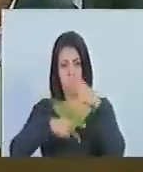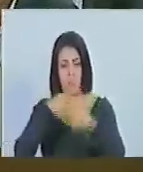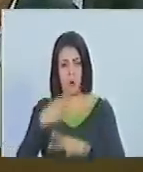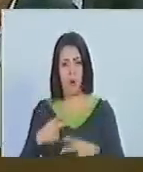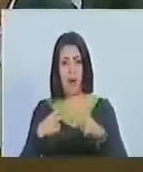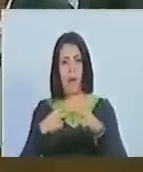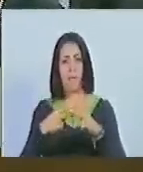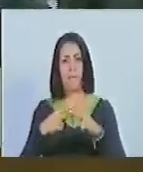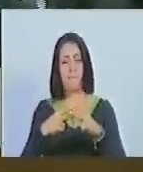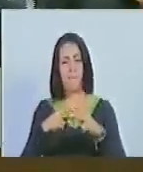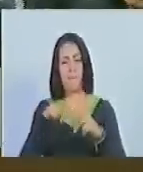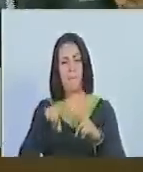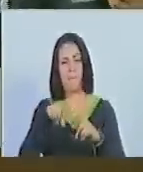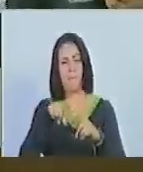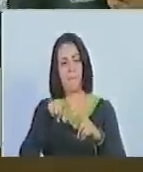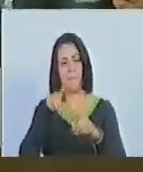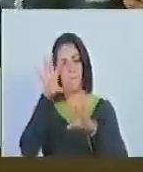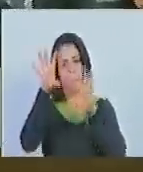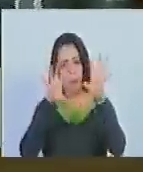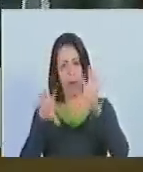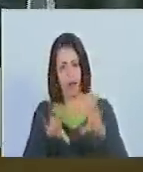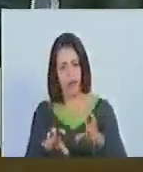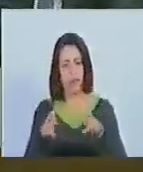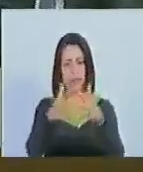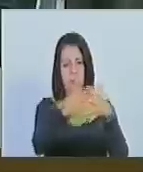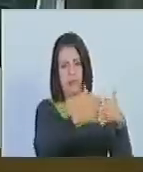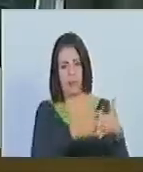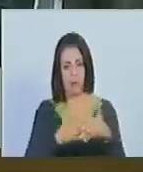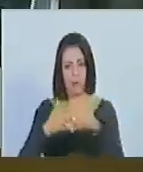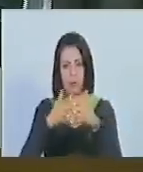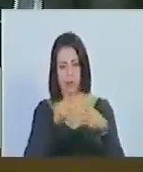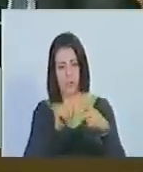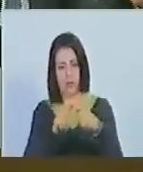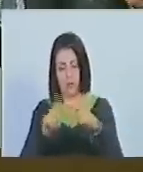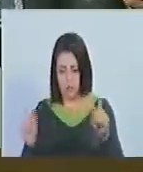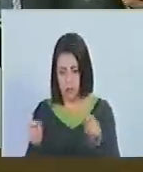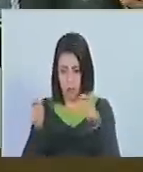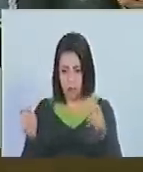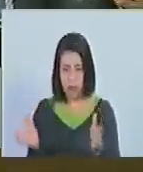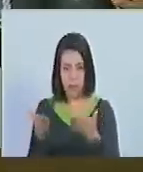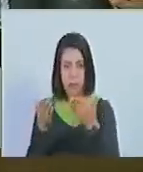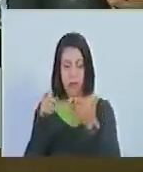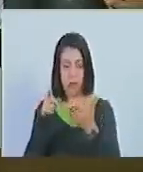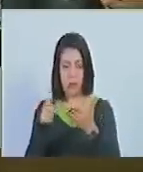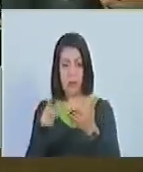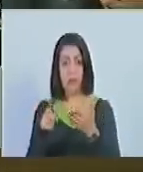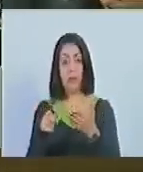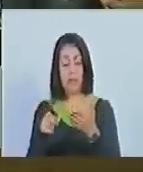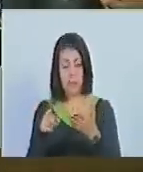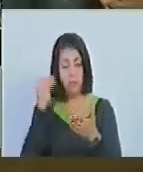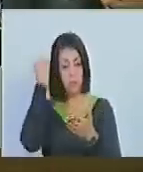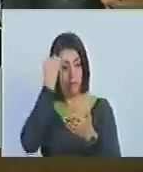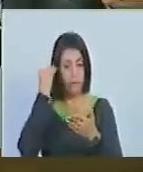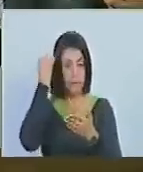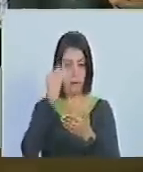panamericanista de los Estados Unidos para propiciar a consideración de esa confederación que